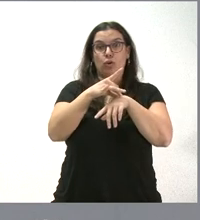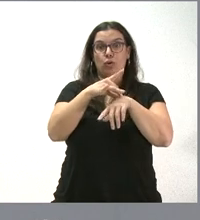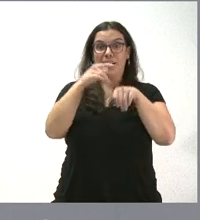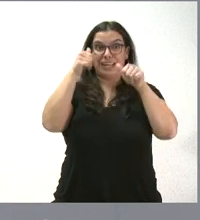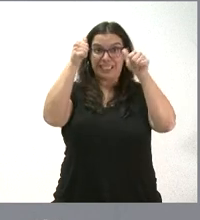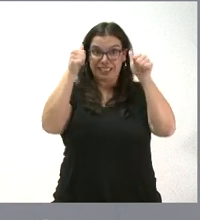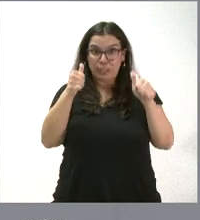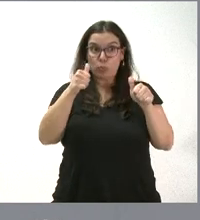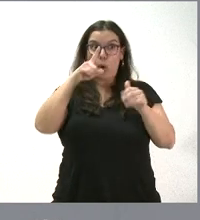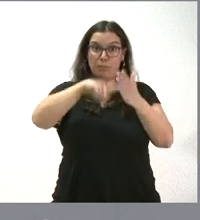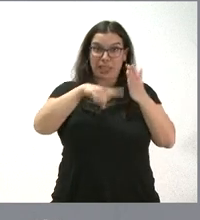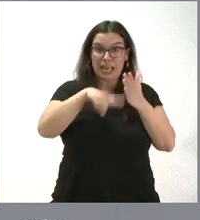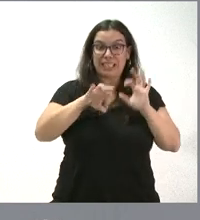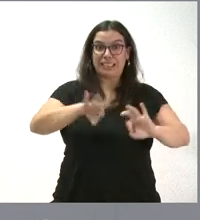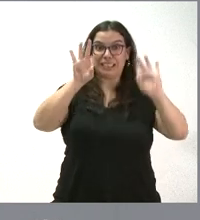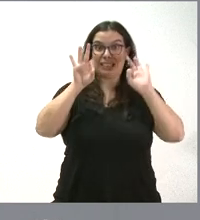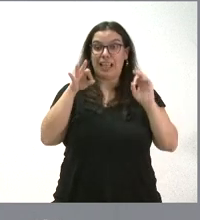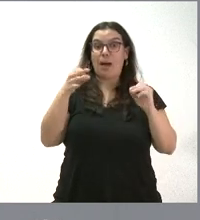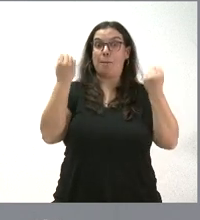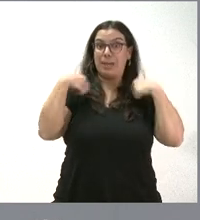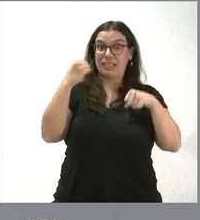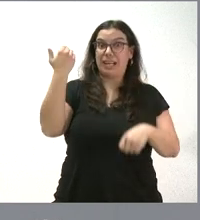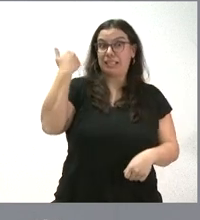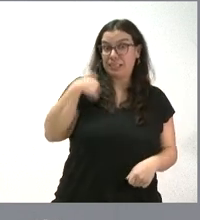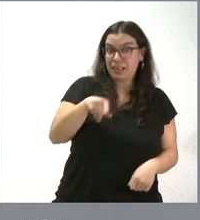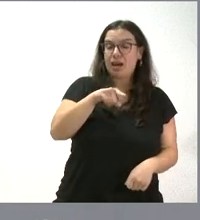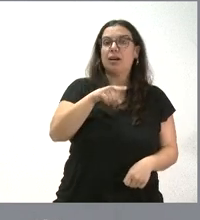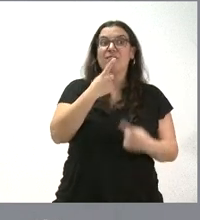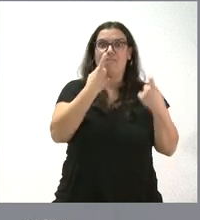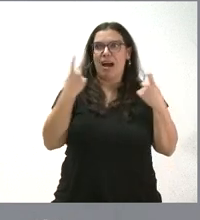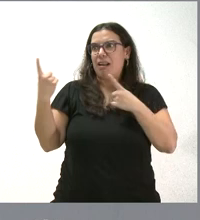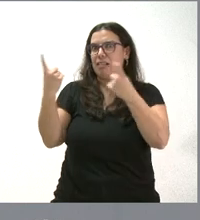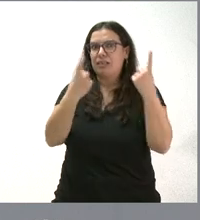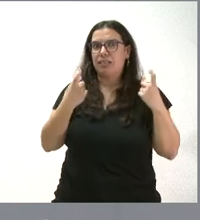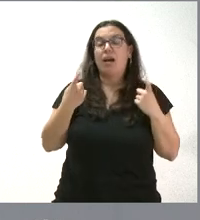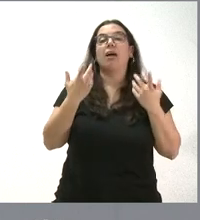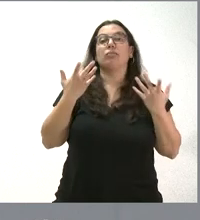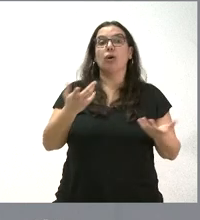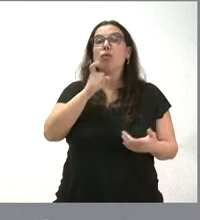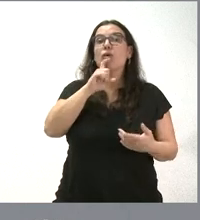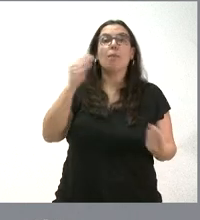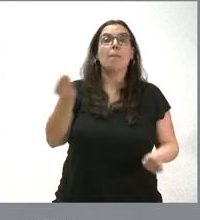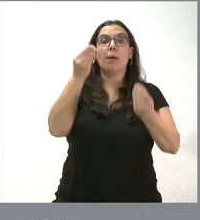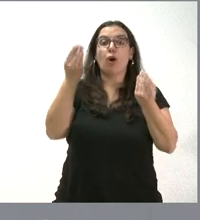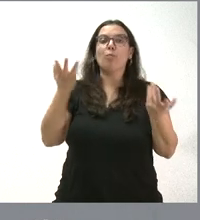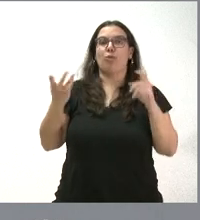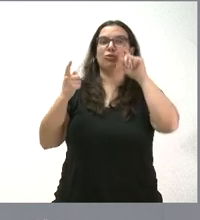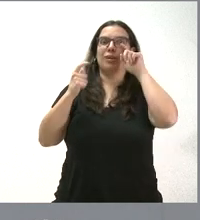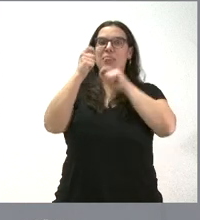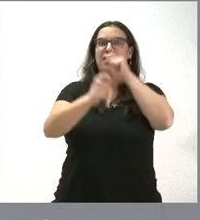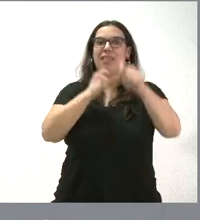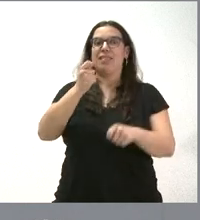y haber hecho el MIR, se soluciona a través de varias vías que hemos insistido muchas veces, que es favoreciendo la acreditación de los profesionales